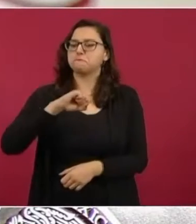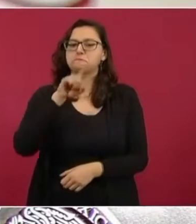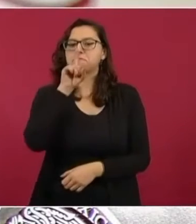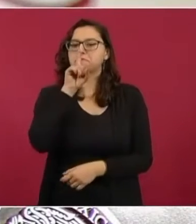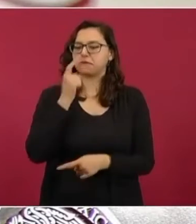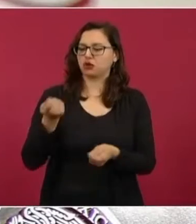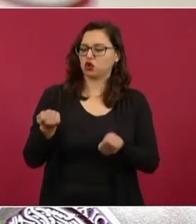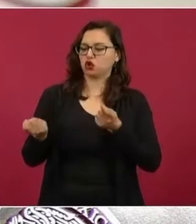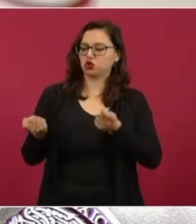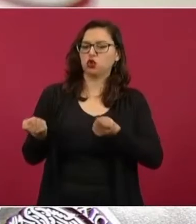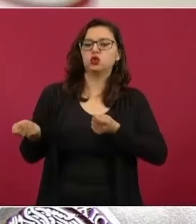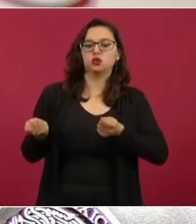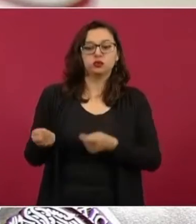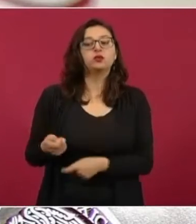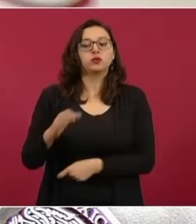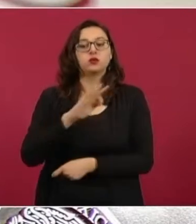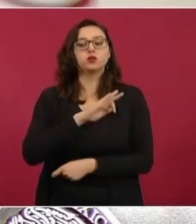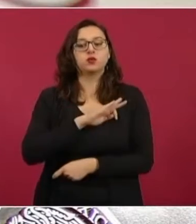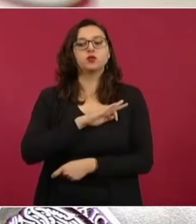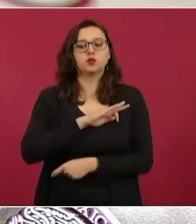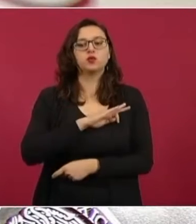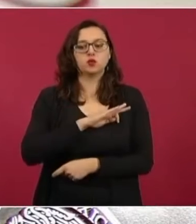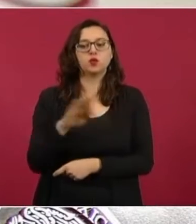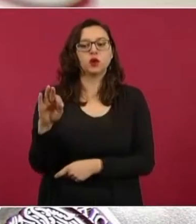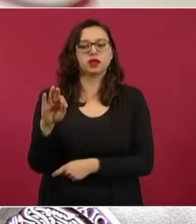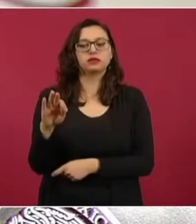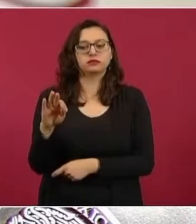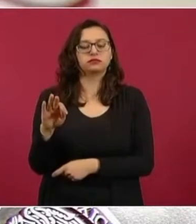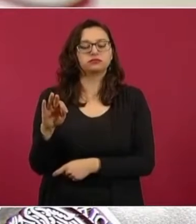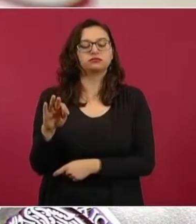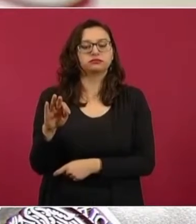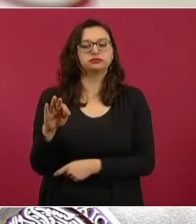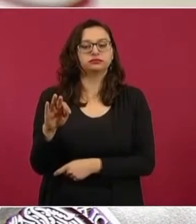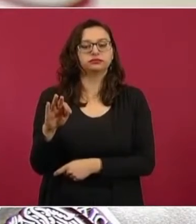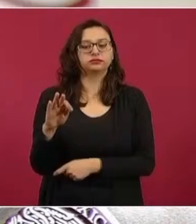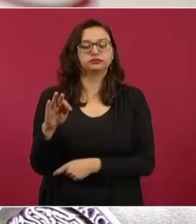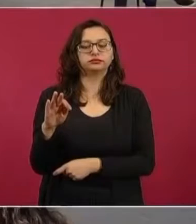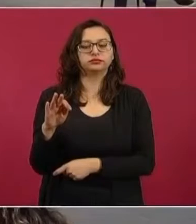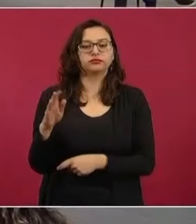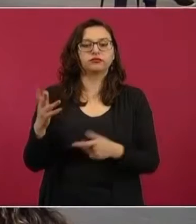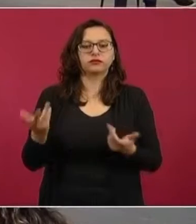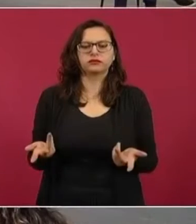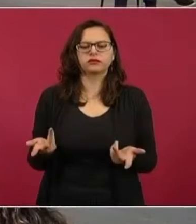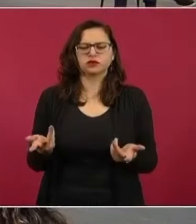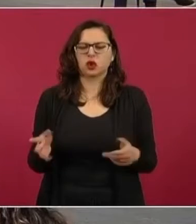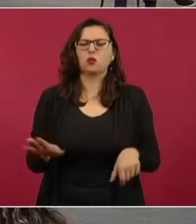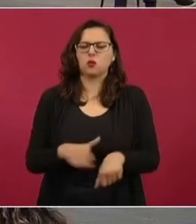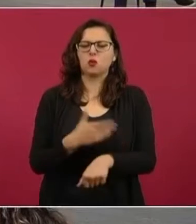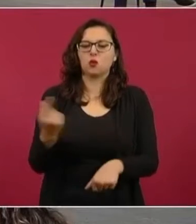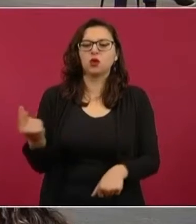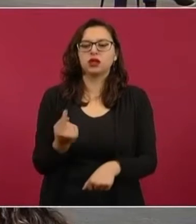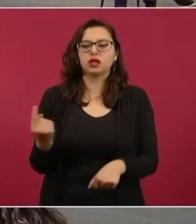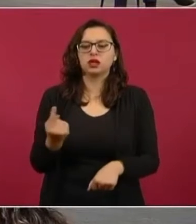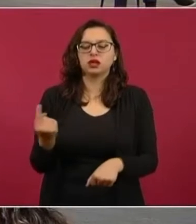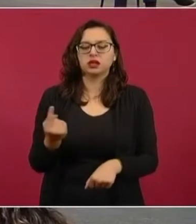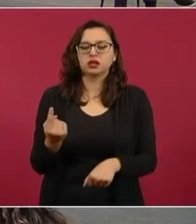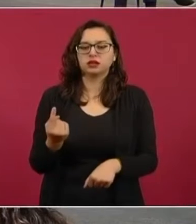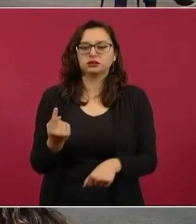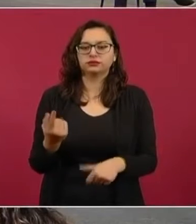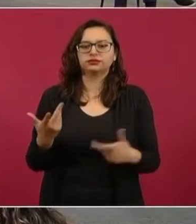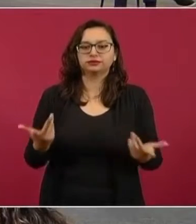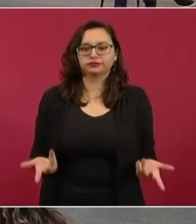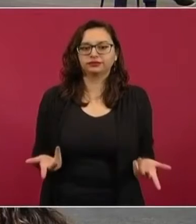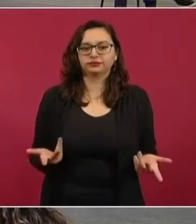aumente por encima de la inflación. ¿Y por qué lo podemos sostener? Porque